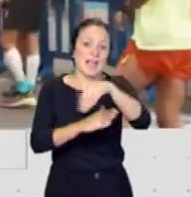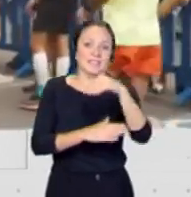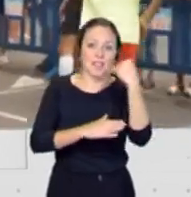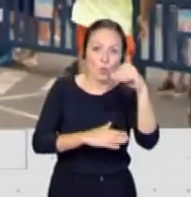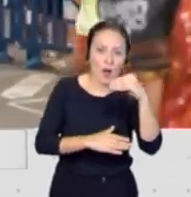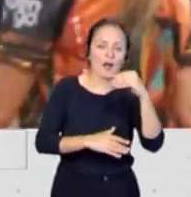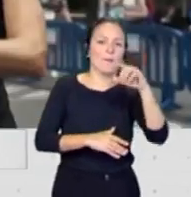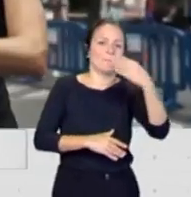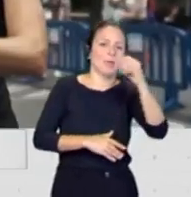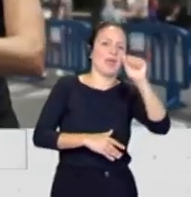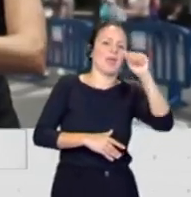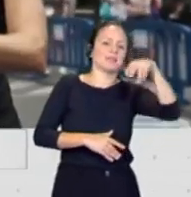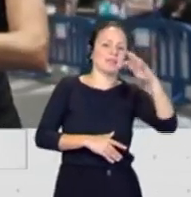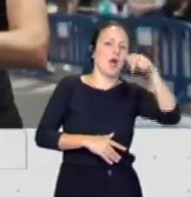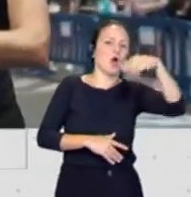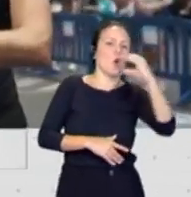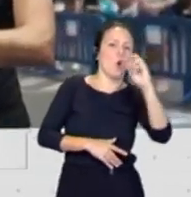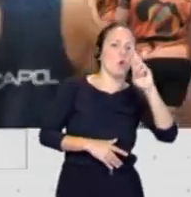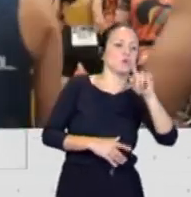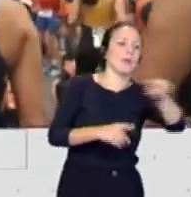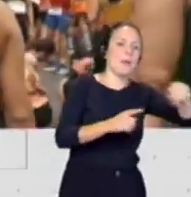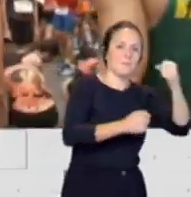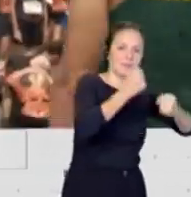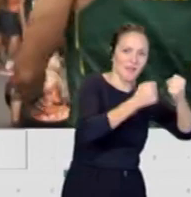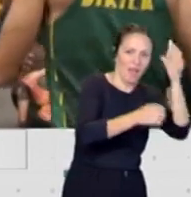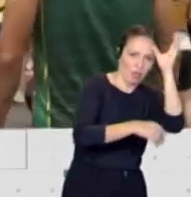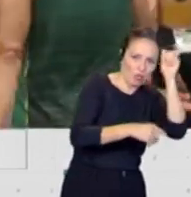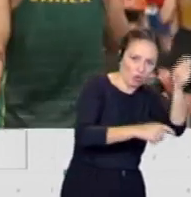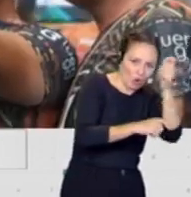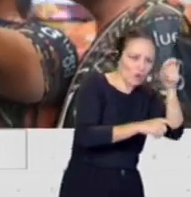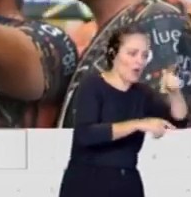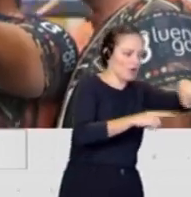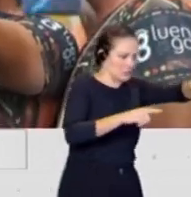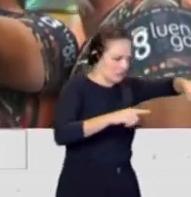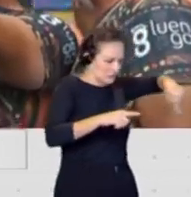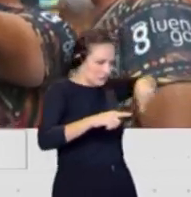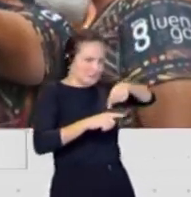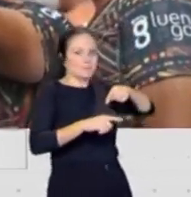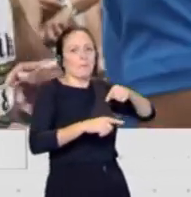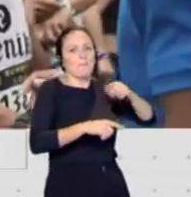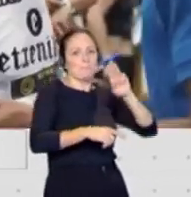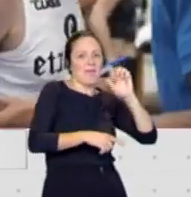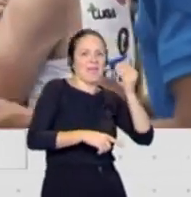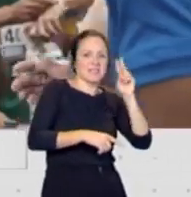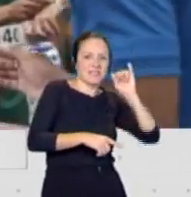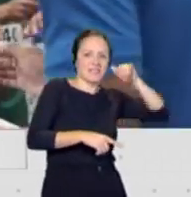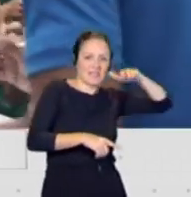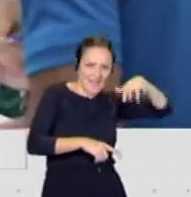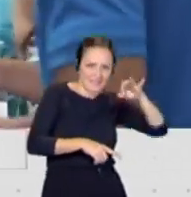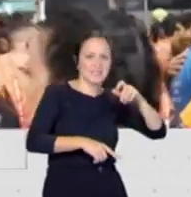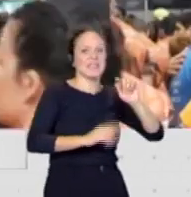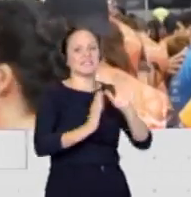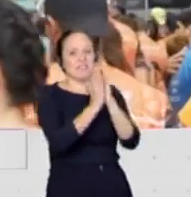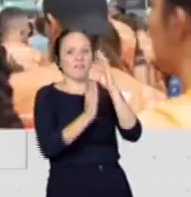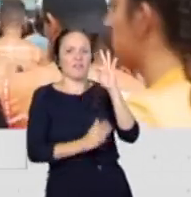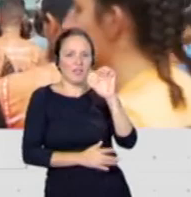pasaremos por las lonjas, por el muelle, por la pescadora, Mequine, San Felipe, o sea, todo el casco antiguo y emblemático de Puerto de la Cruz. Una